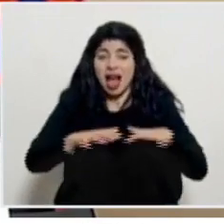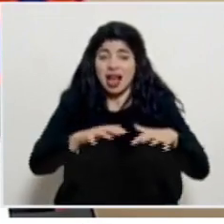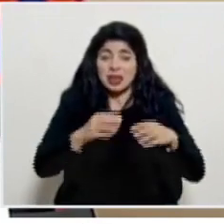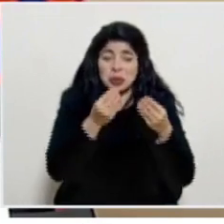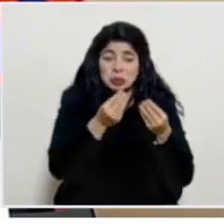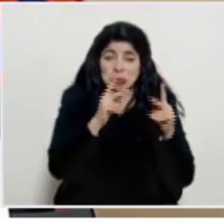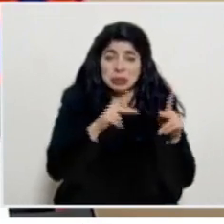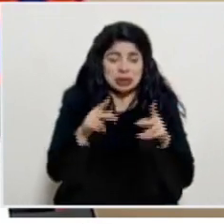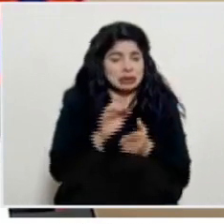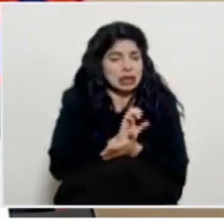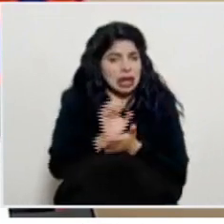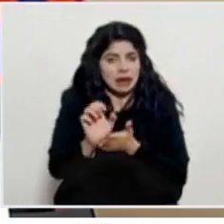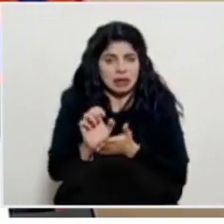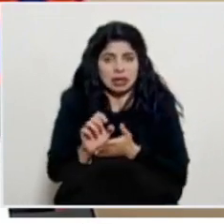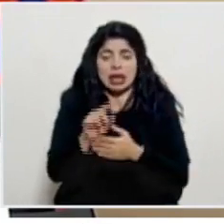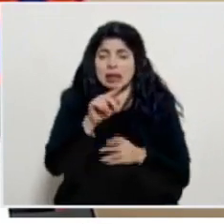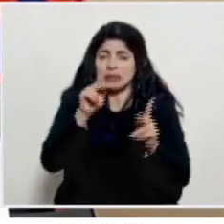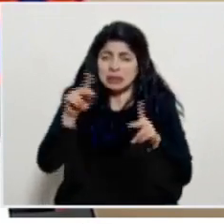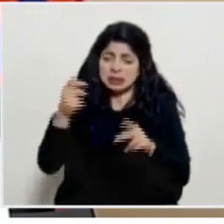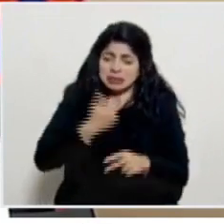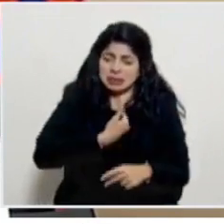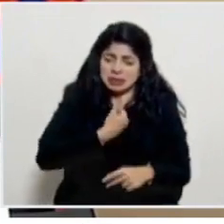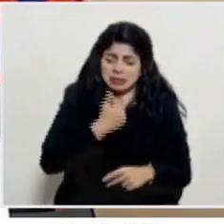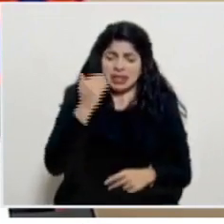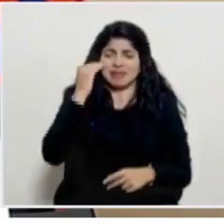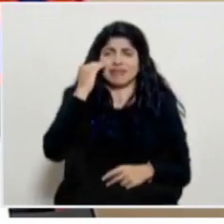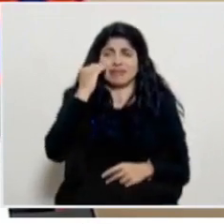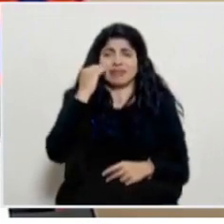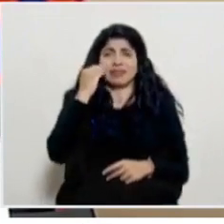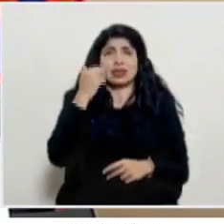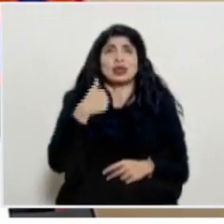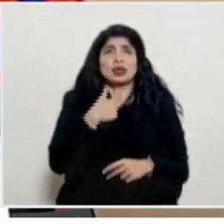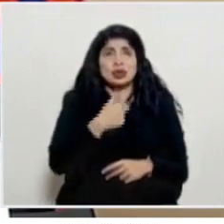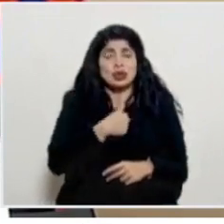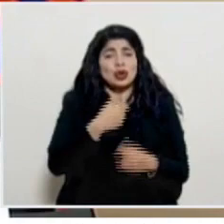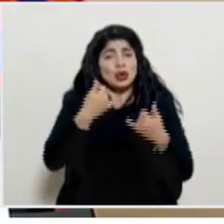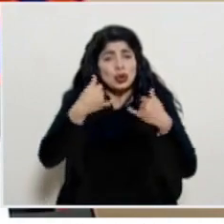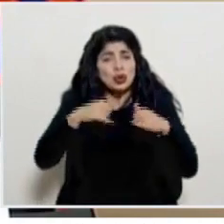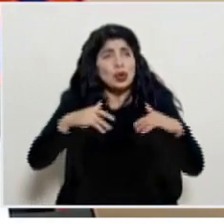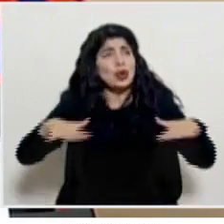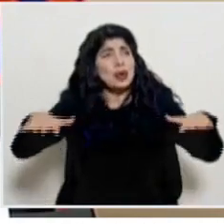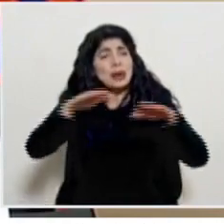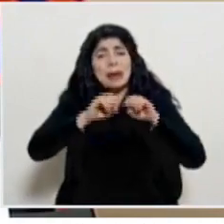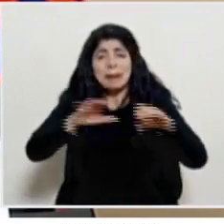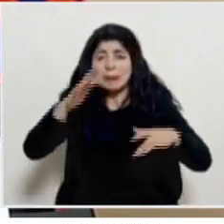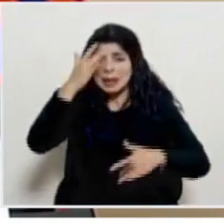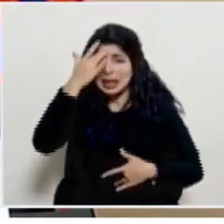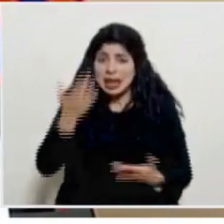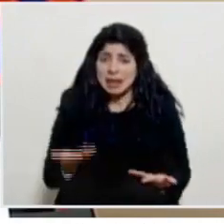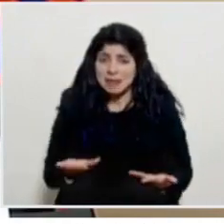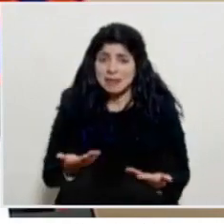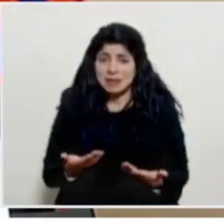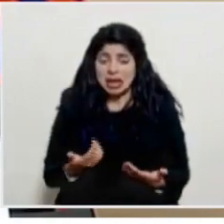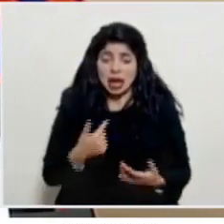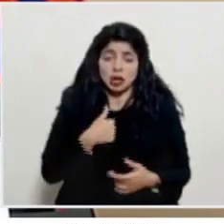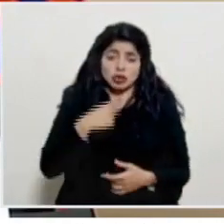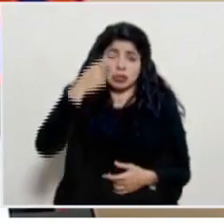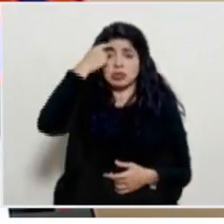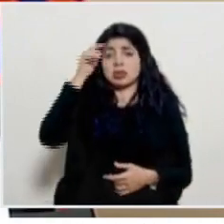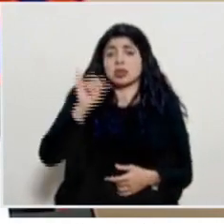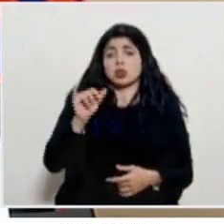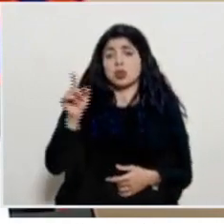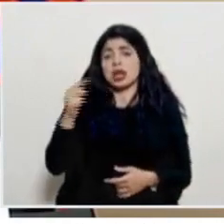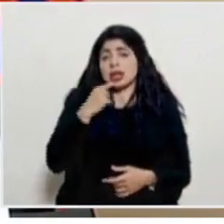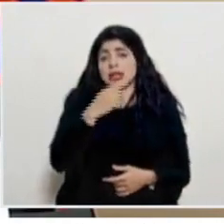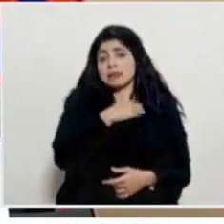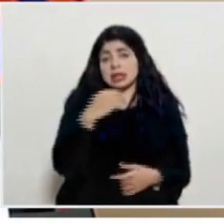masivas y a considerar nuevamente seguimos bajo condición de pandemia coincidimos con lo que ha mencionado el